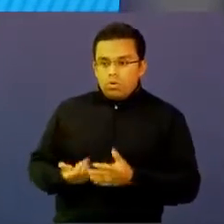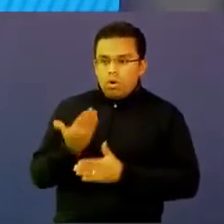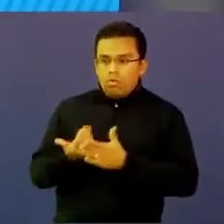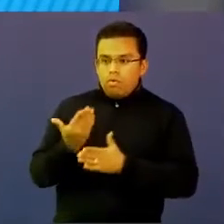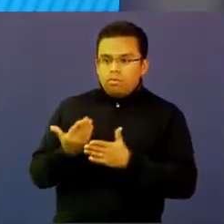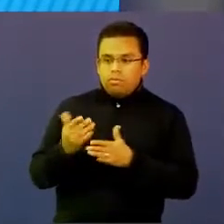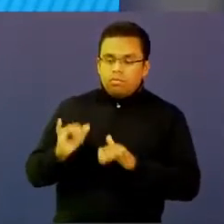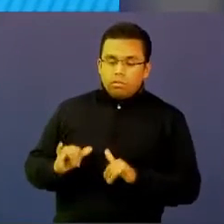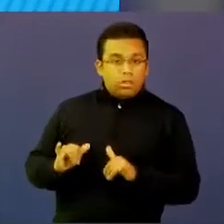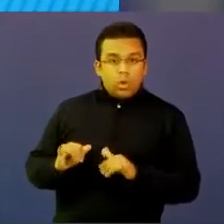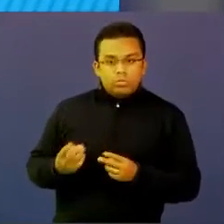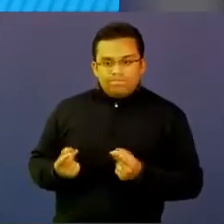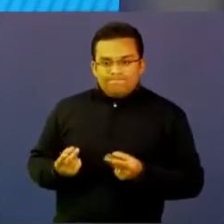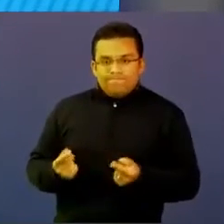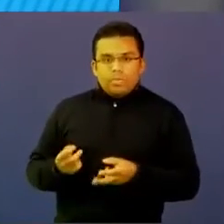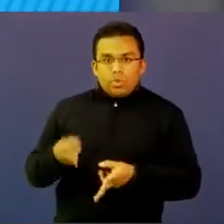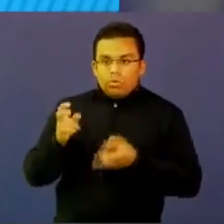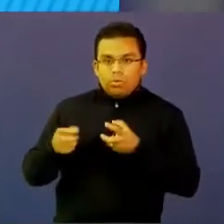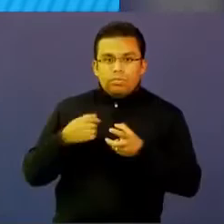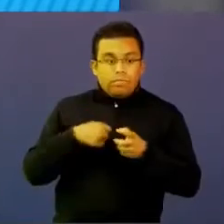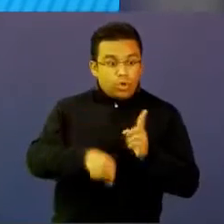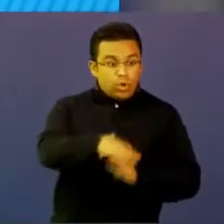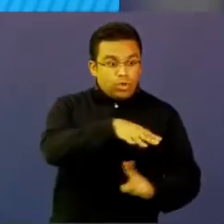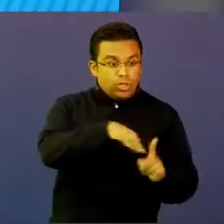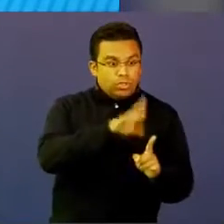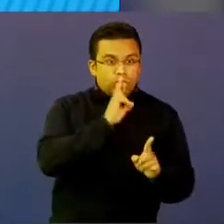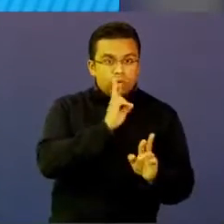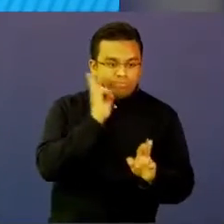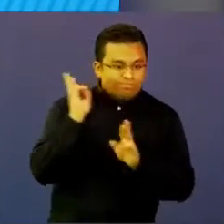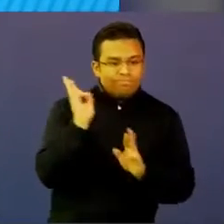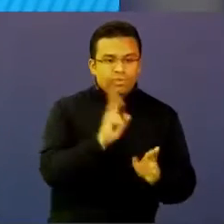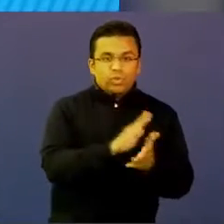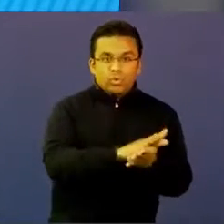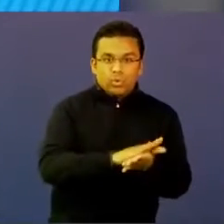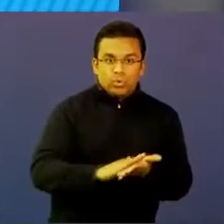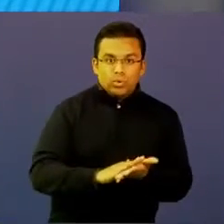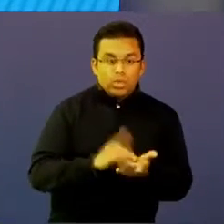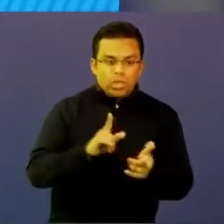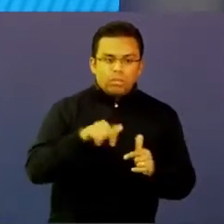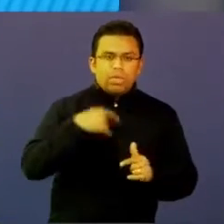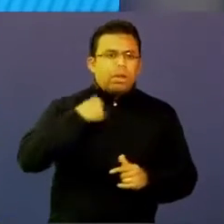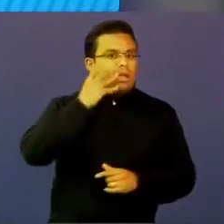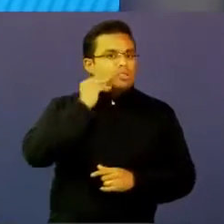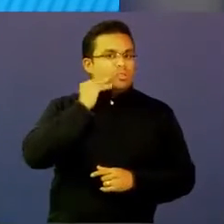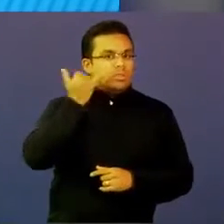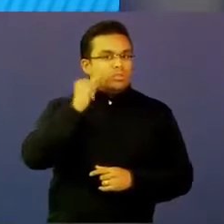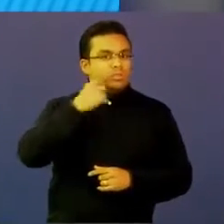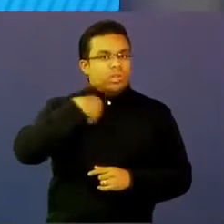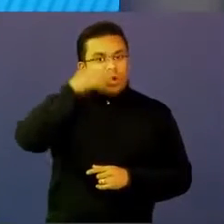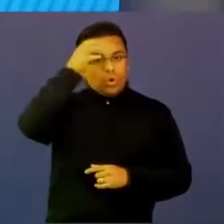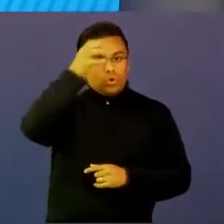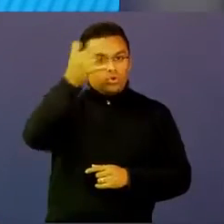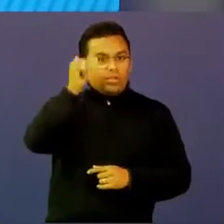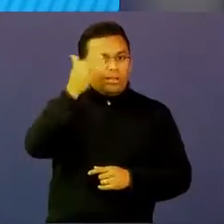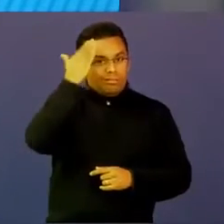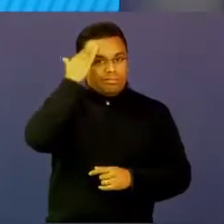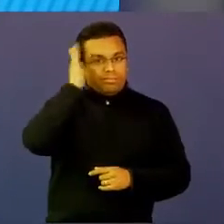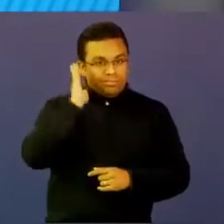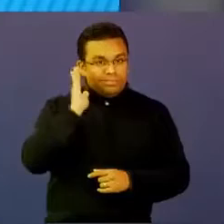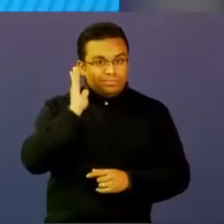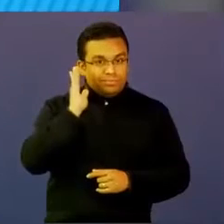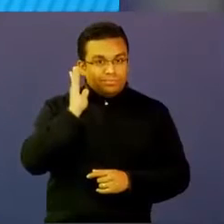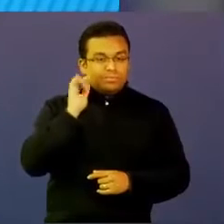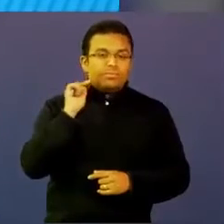que resuelve problemas en contextos y que en ese sentido se vuelve un experto o un conocimiento situado. Entonces,